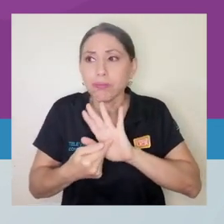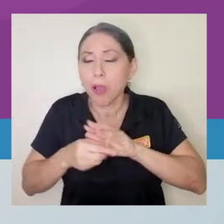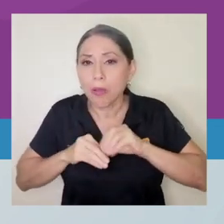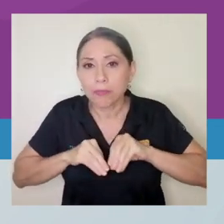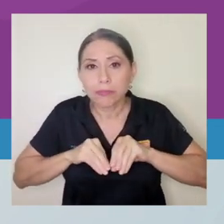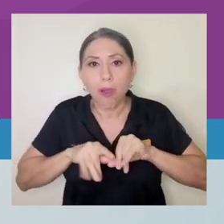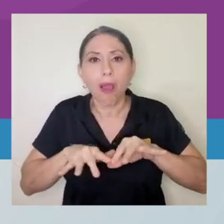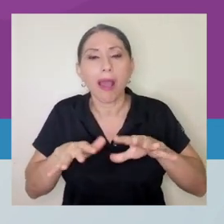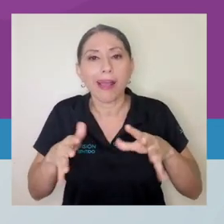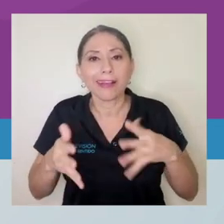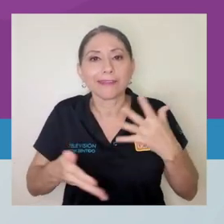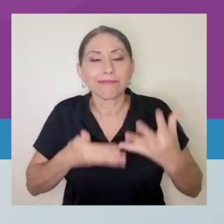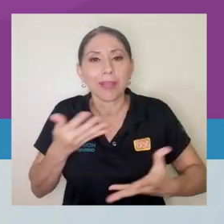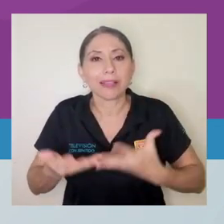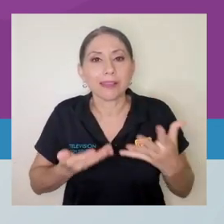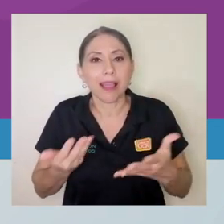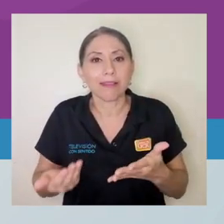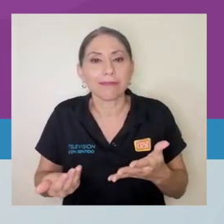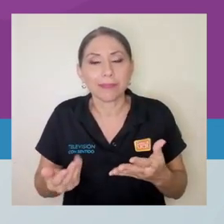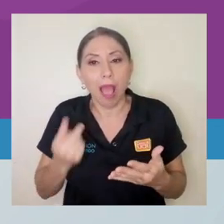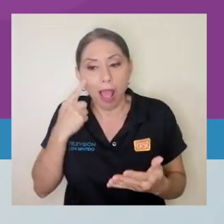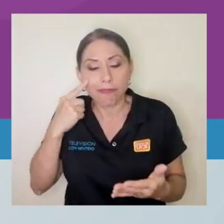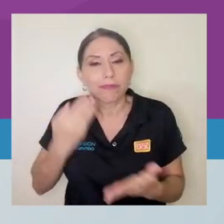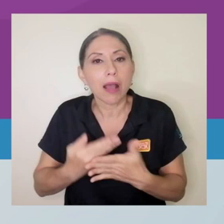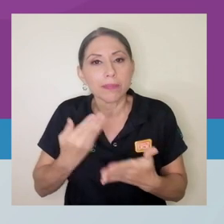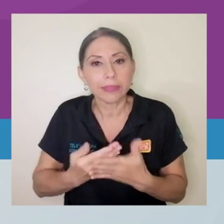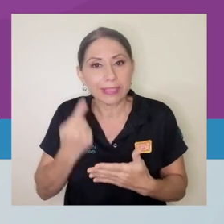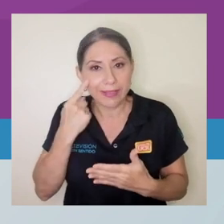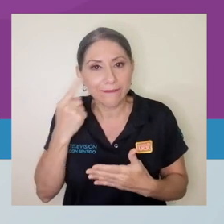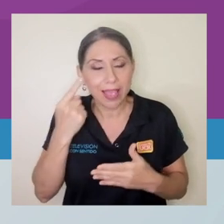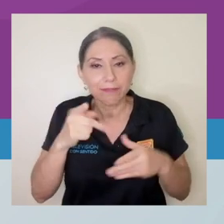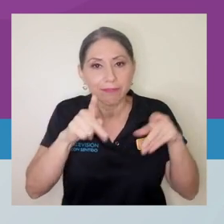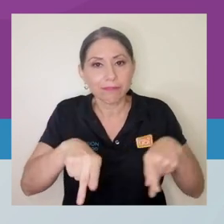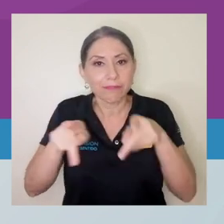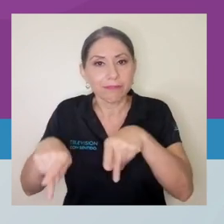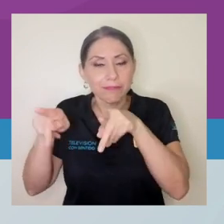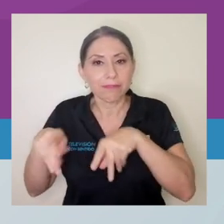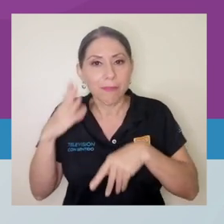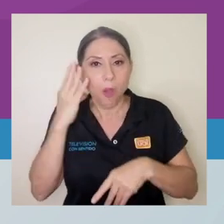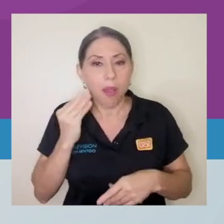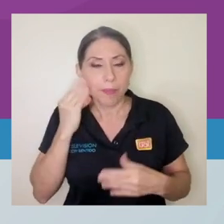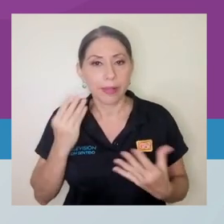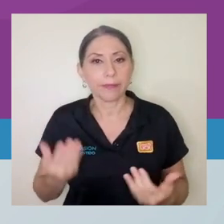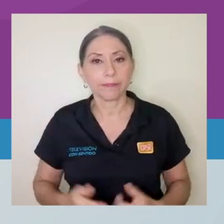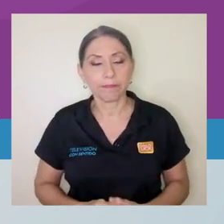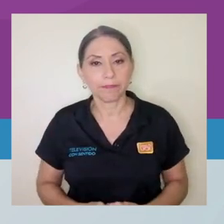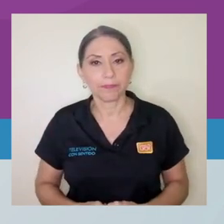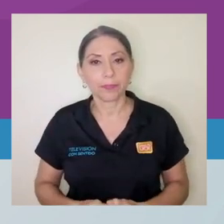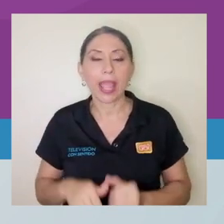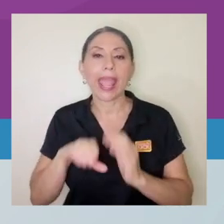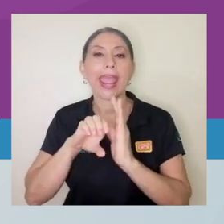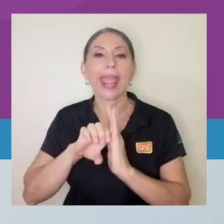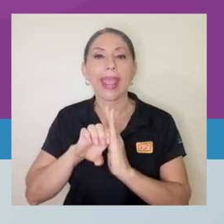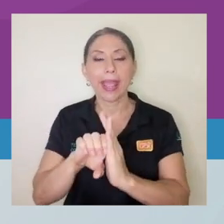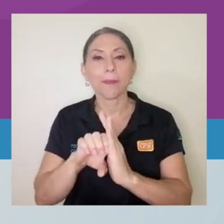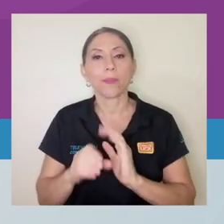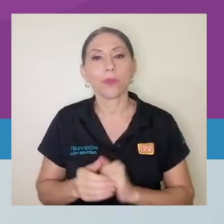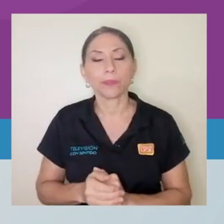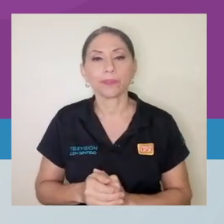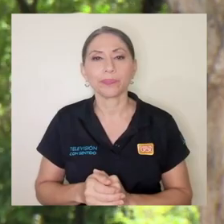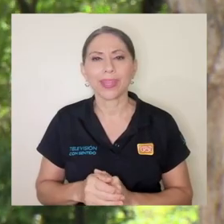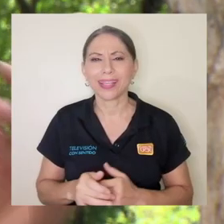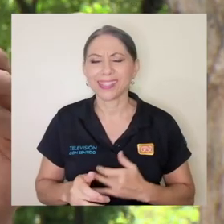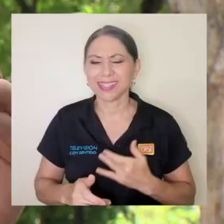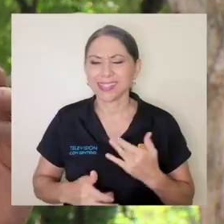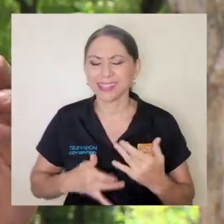volvieran más evidentes ante las personas. Entonces, por ejemplo, la sensación de pérdida de control